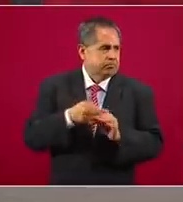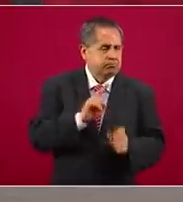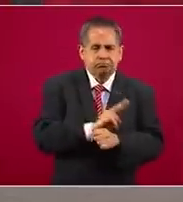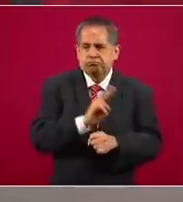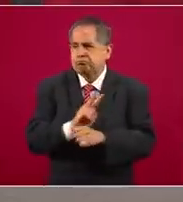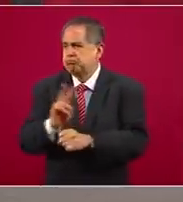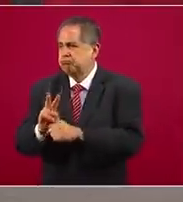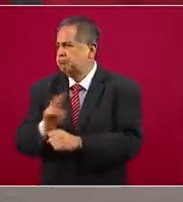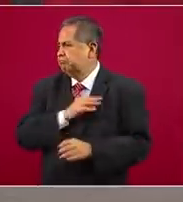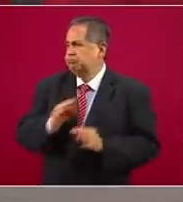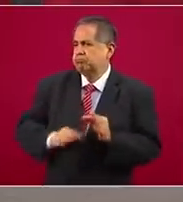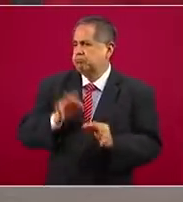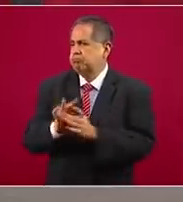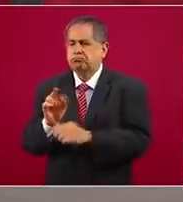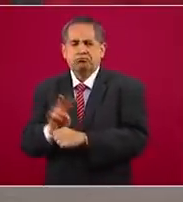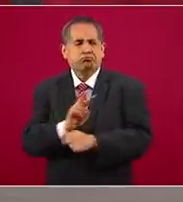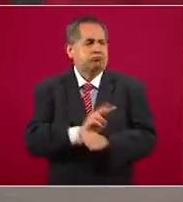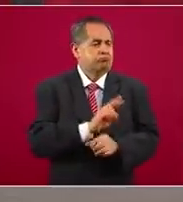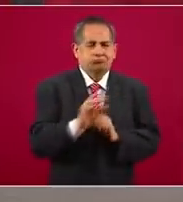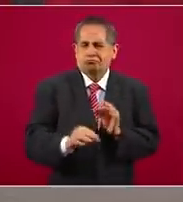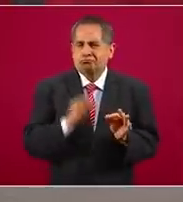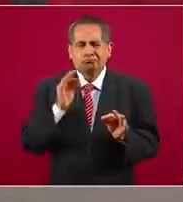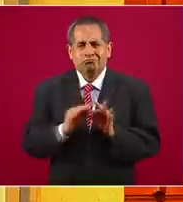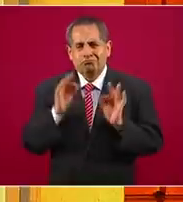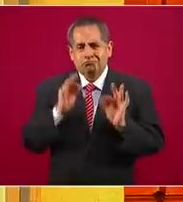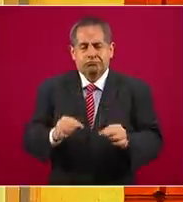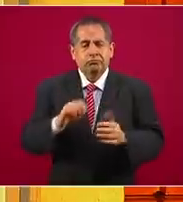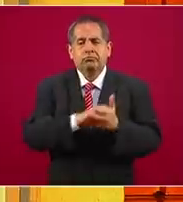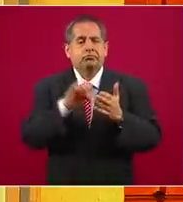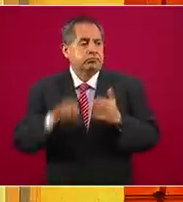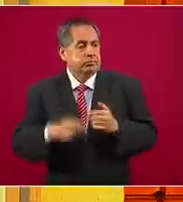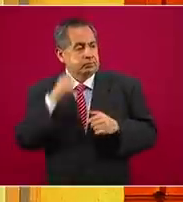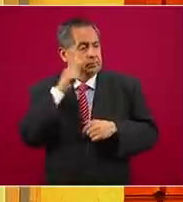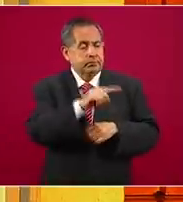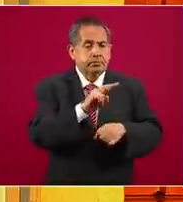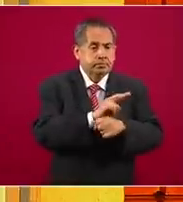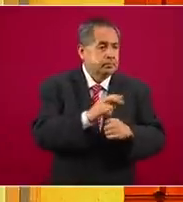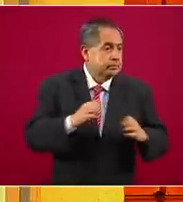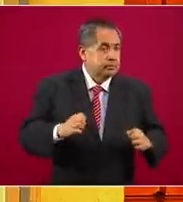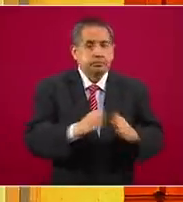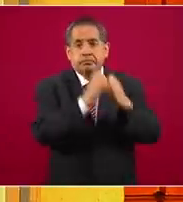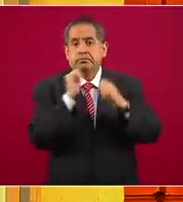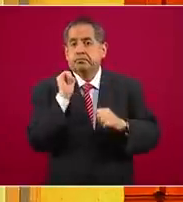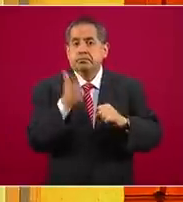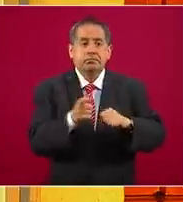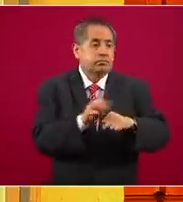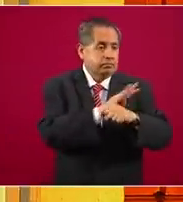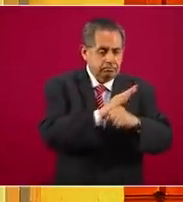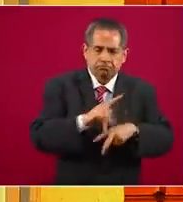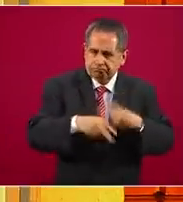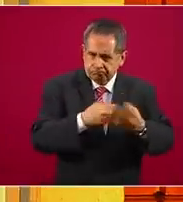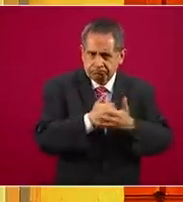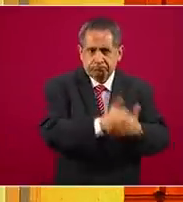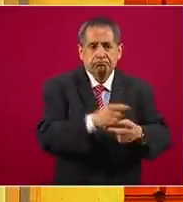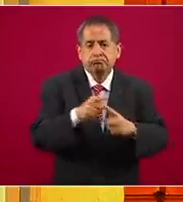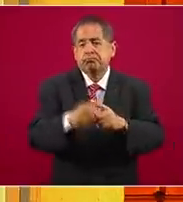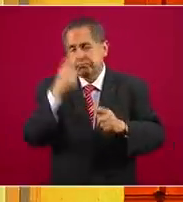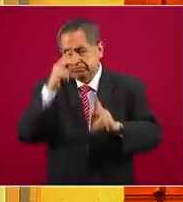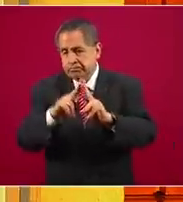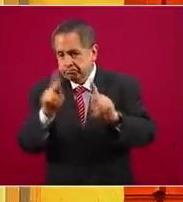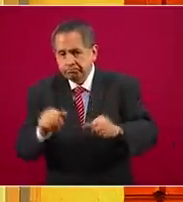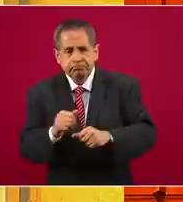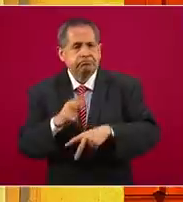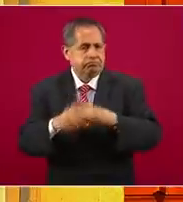de junio, operaciones para construcción de la paz, atención a emergencia sanitaria, COVID-19, atención a